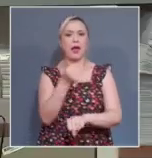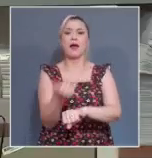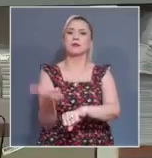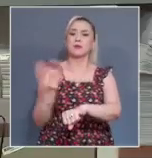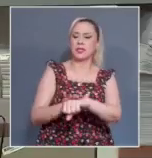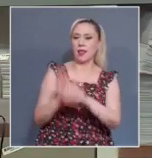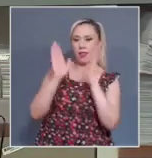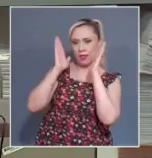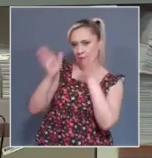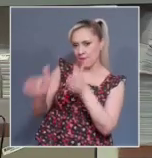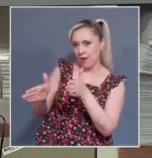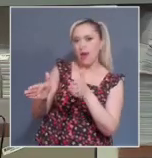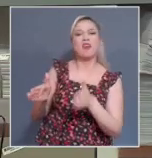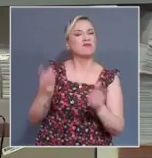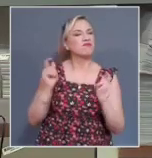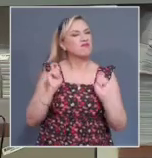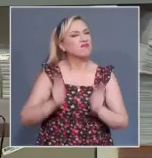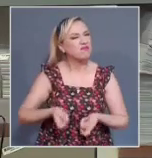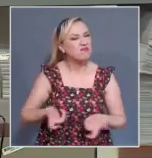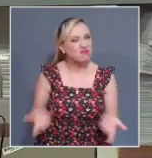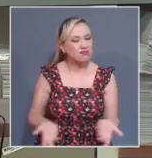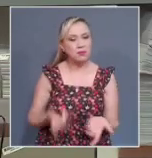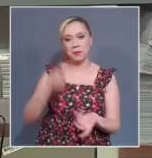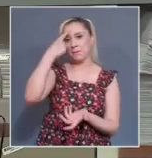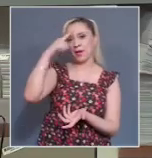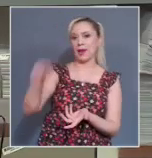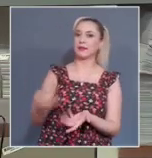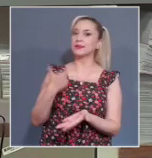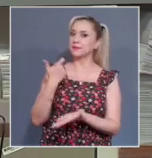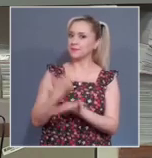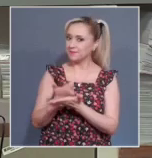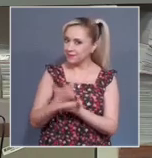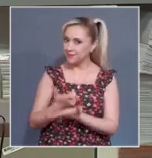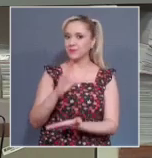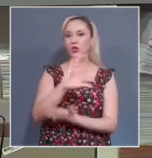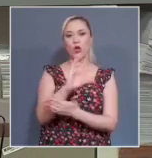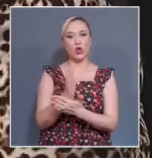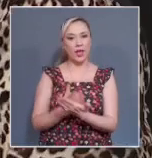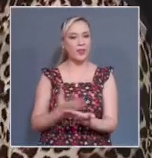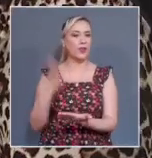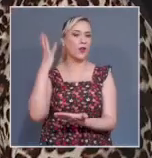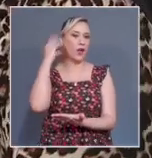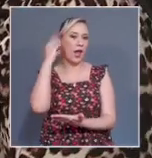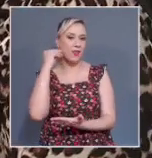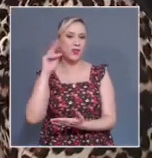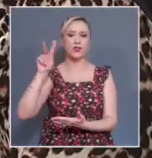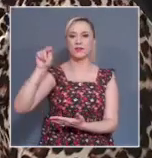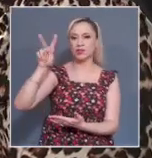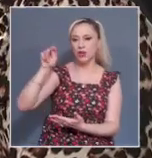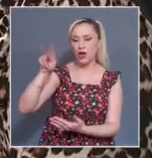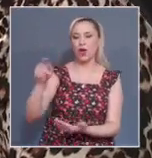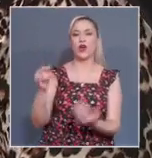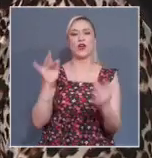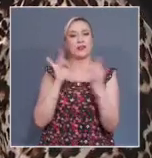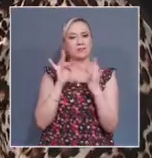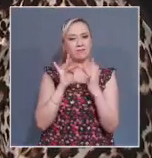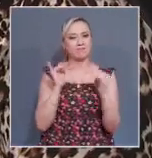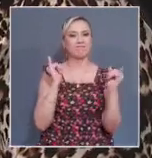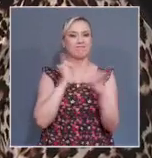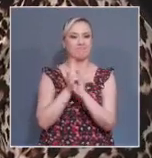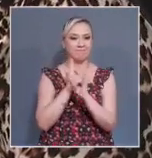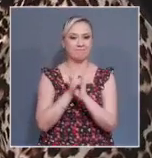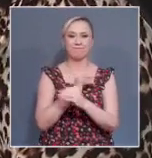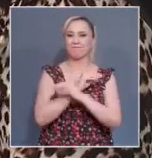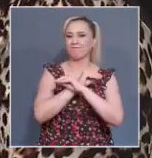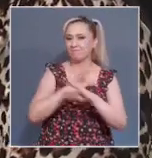especializados en competencia económica, radiodifusión y telecomunicaciones. También informó que concluyeron funciones